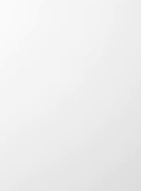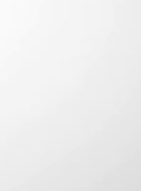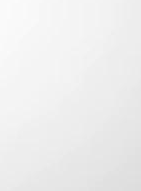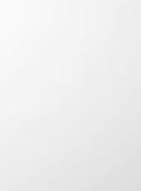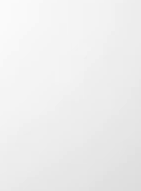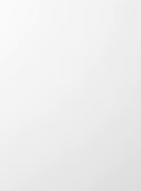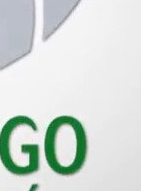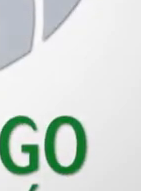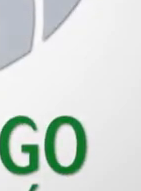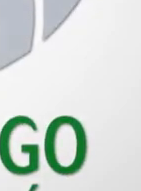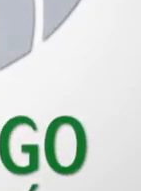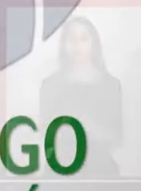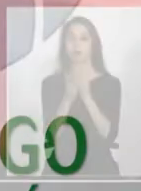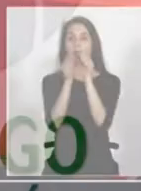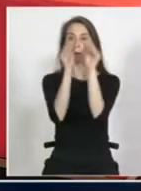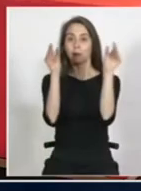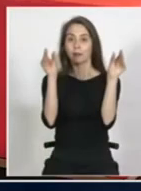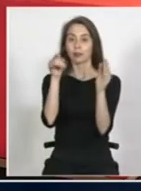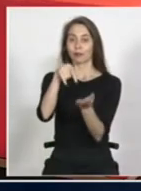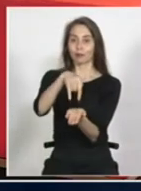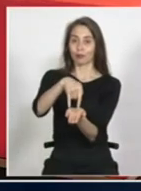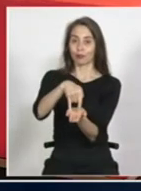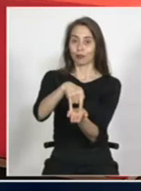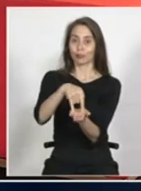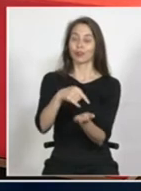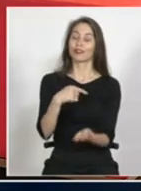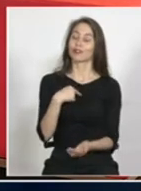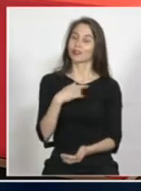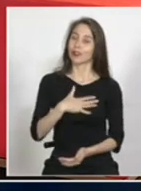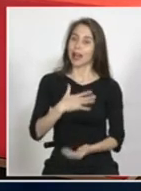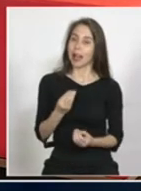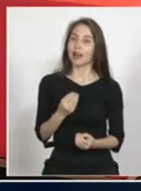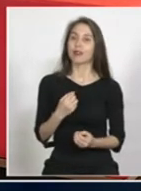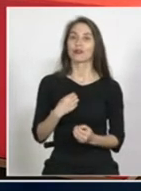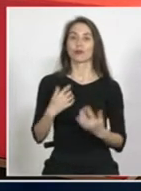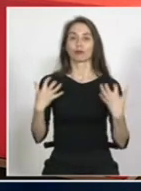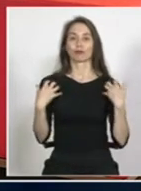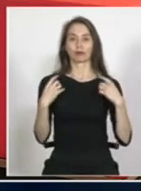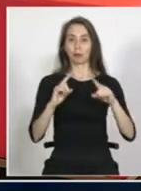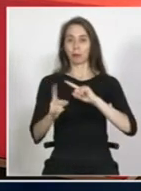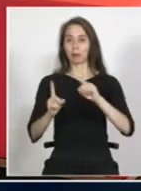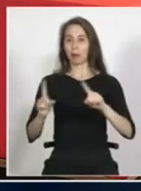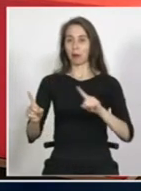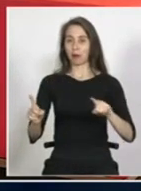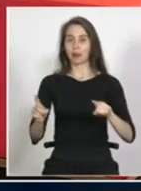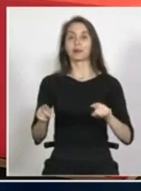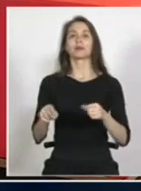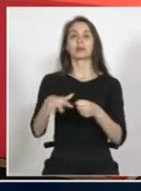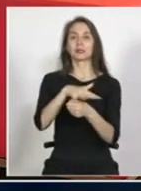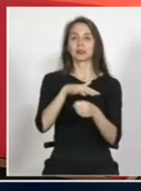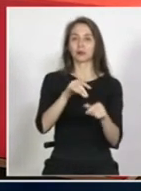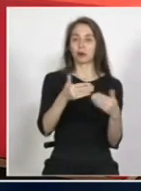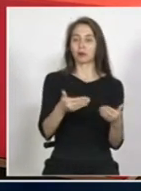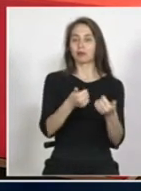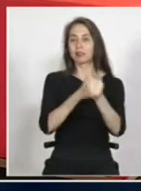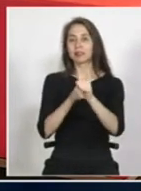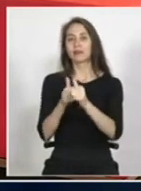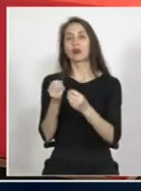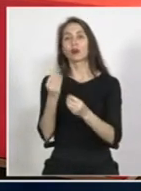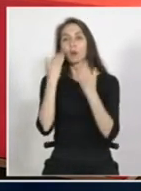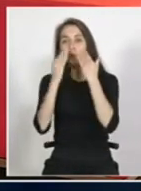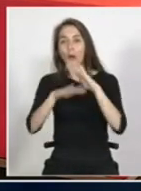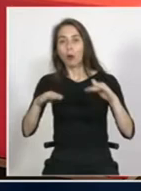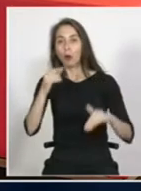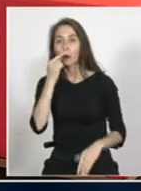...de la Biblioteca del Congreso Nacional y tengo el agrado de moderar esta mesa, situación actual y desafíos en el acceso a educación de